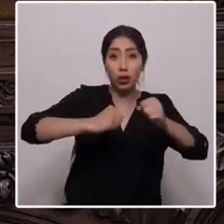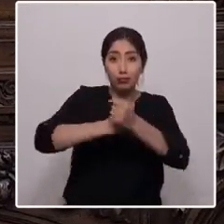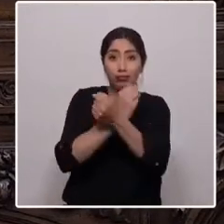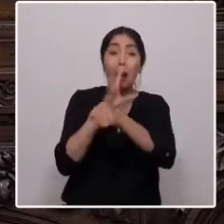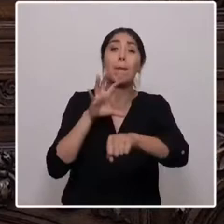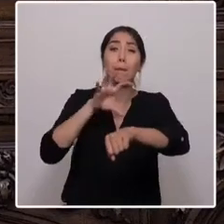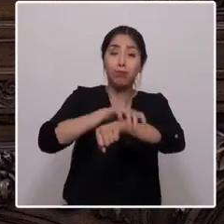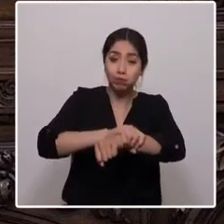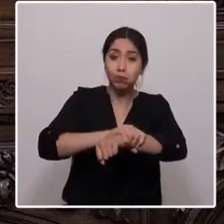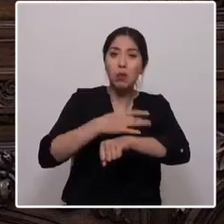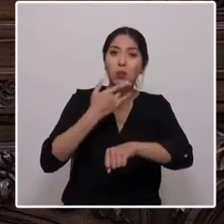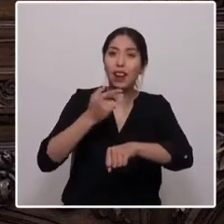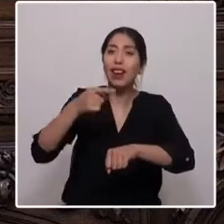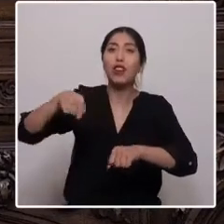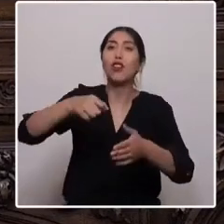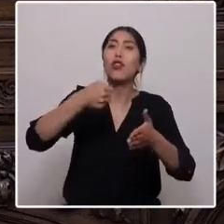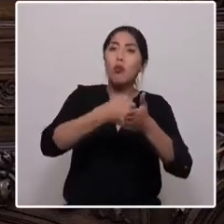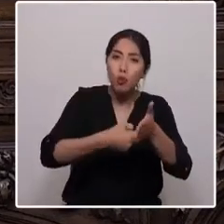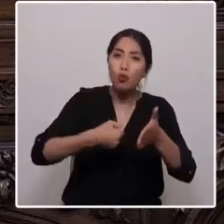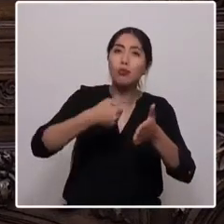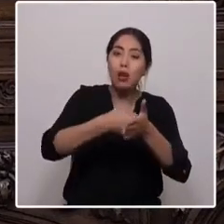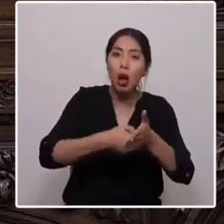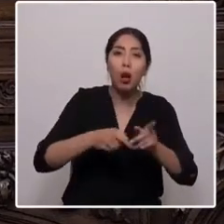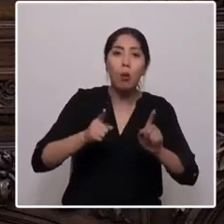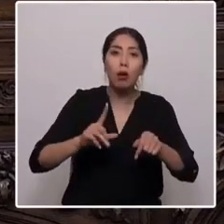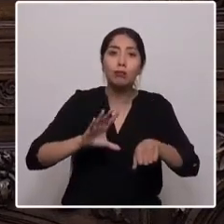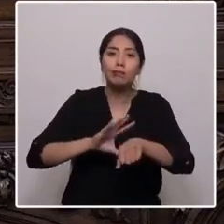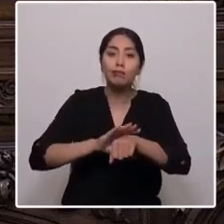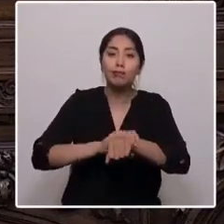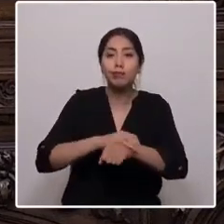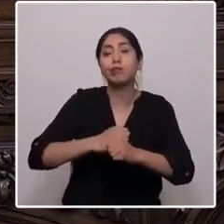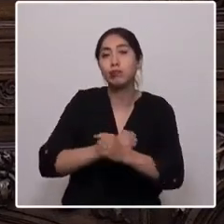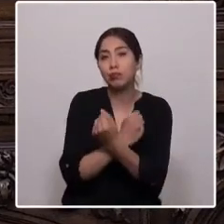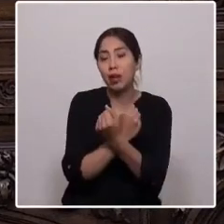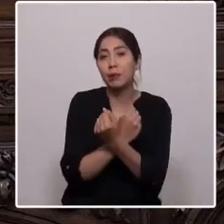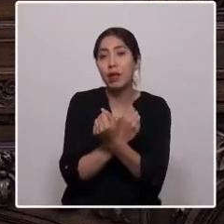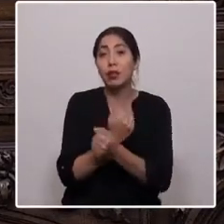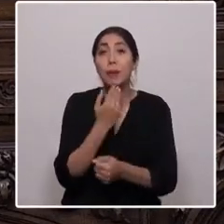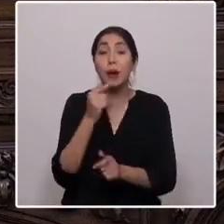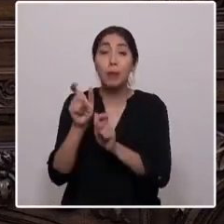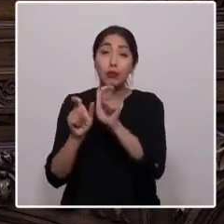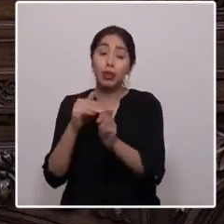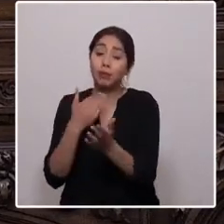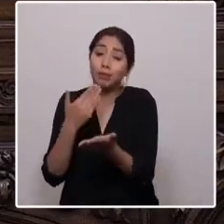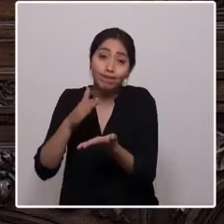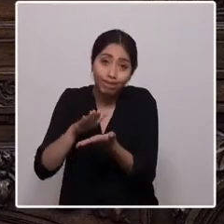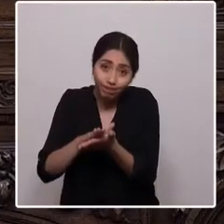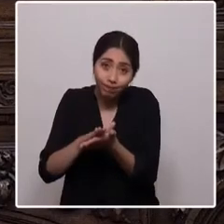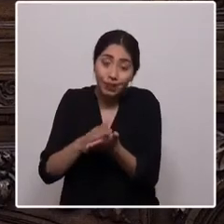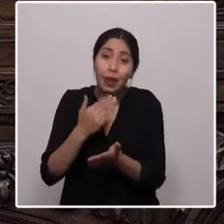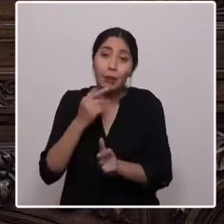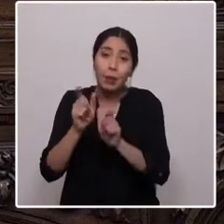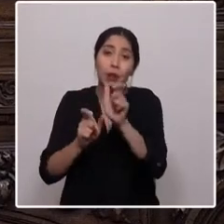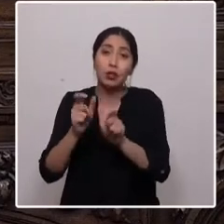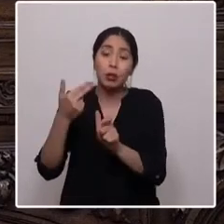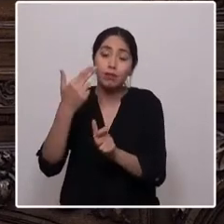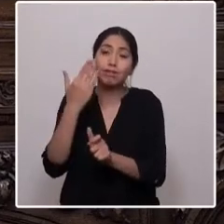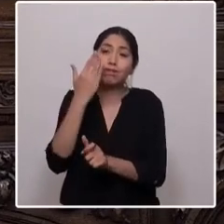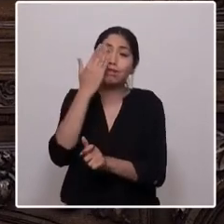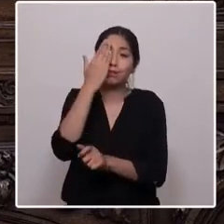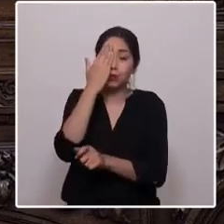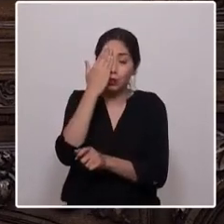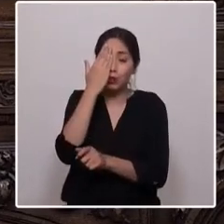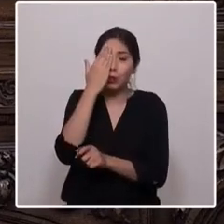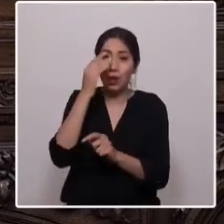posible, a quienes perdieron su vida y a quienes fueron mutilados en este proceso, a ellas les decimos